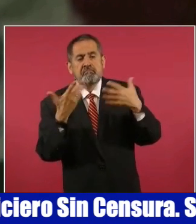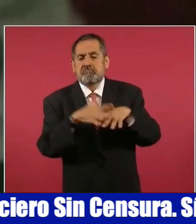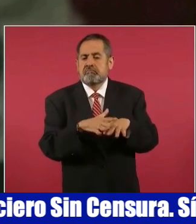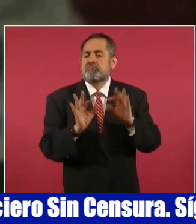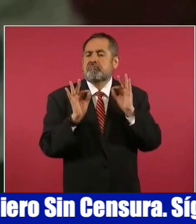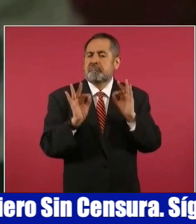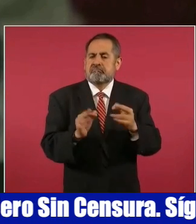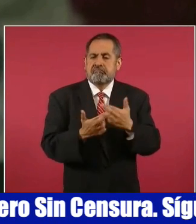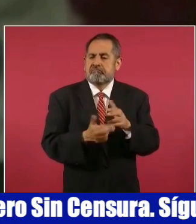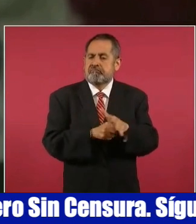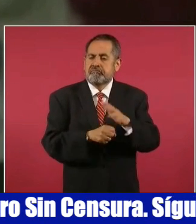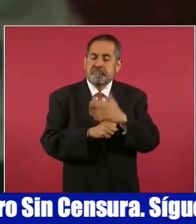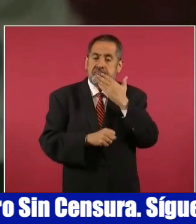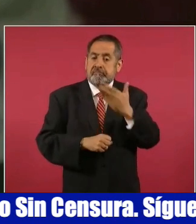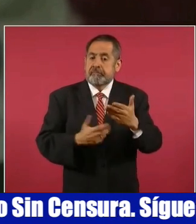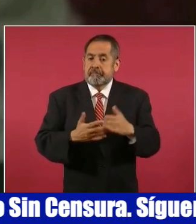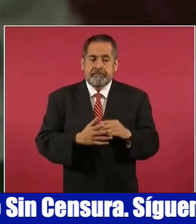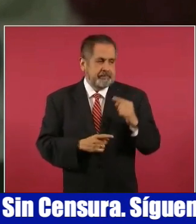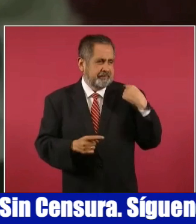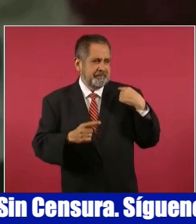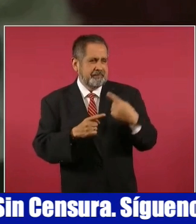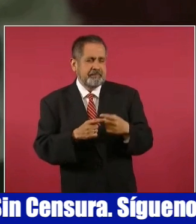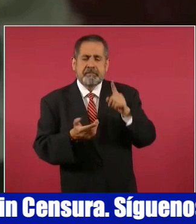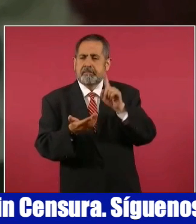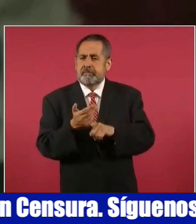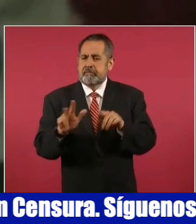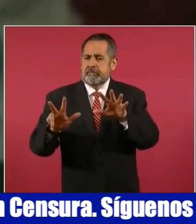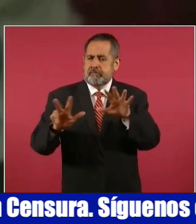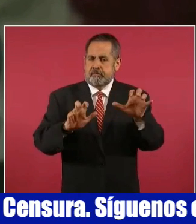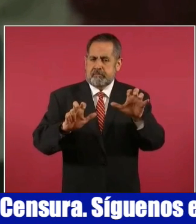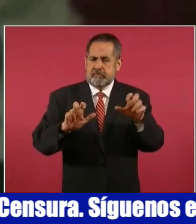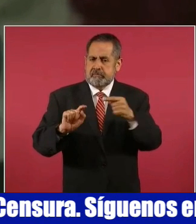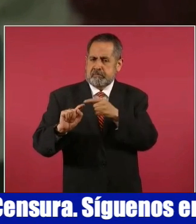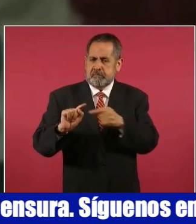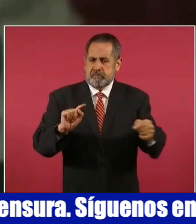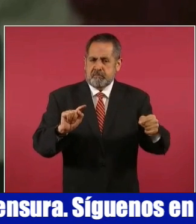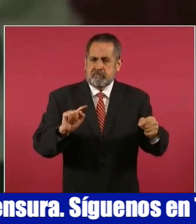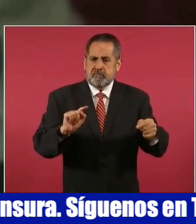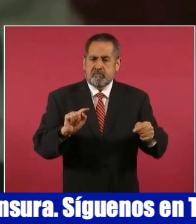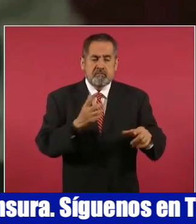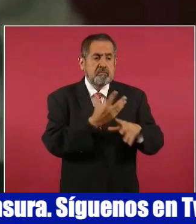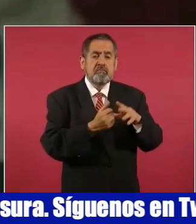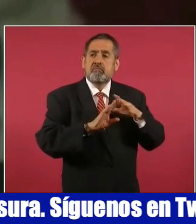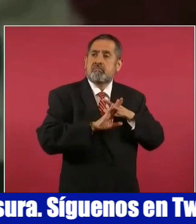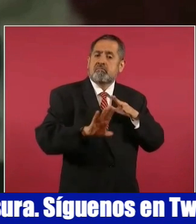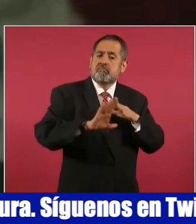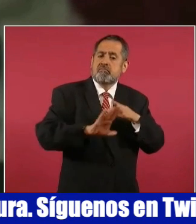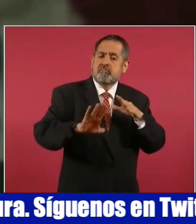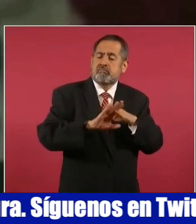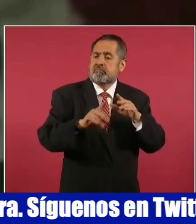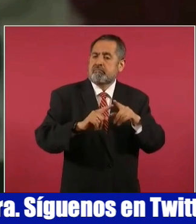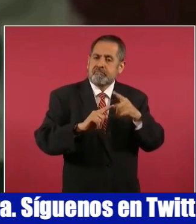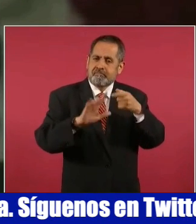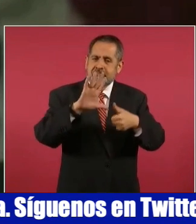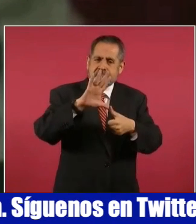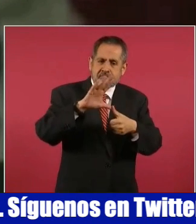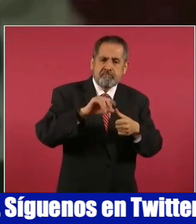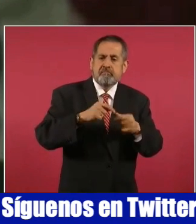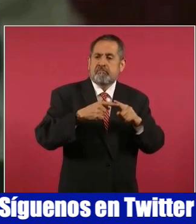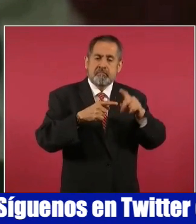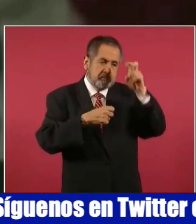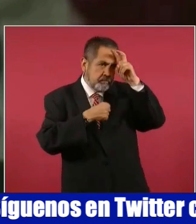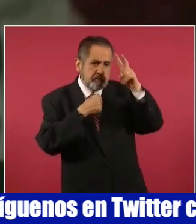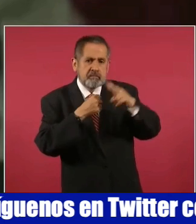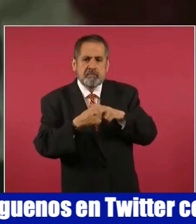tiempos, a partir del siglo XIX, por migraciones de americanos del norte, europeos,